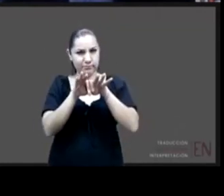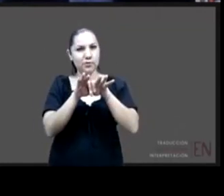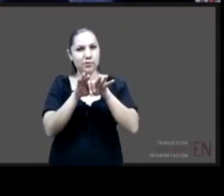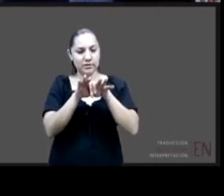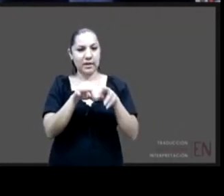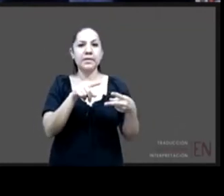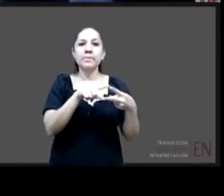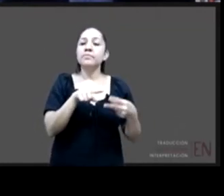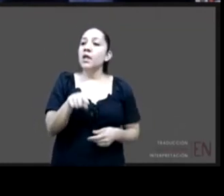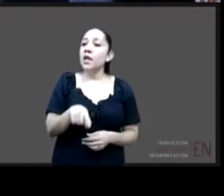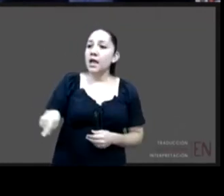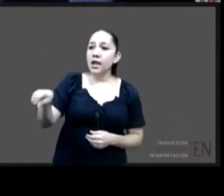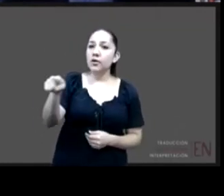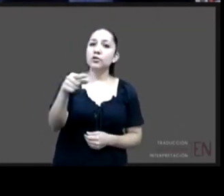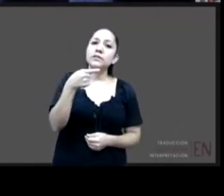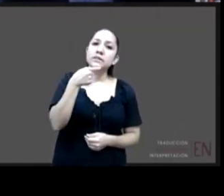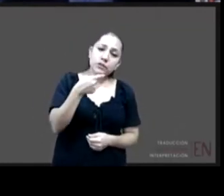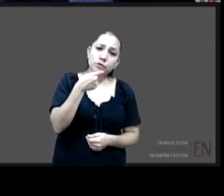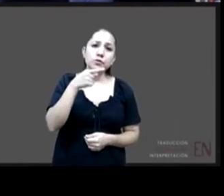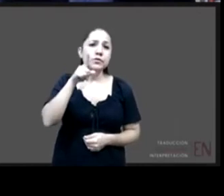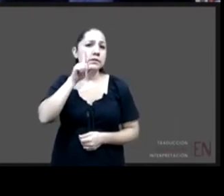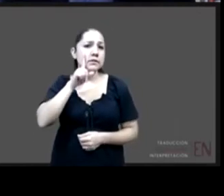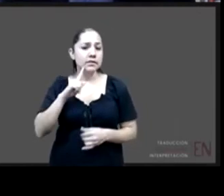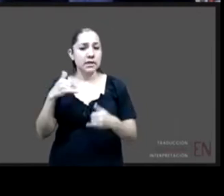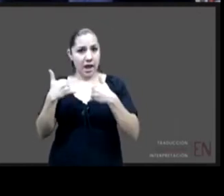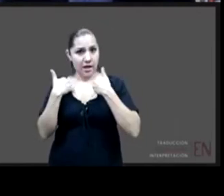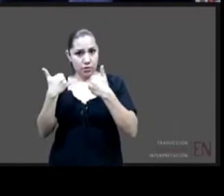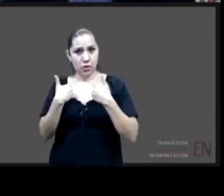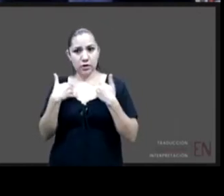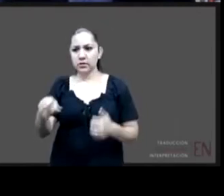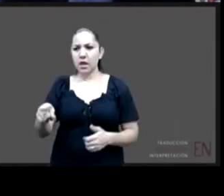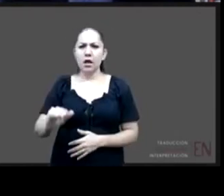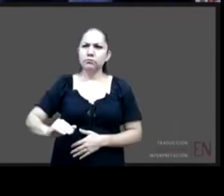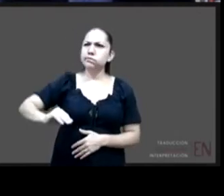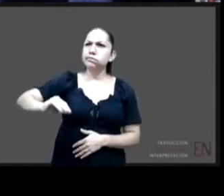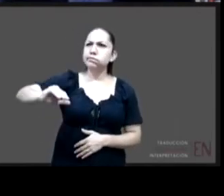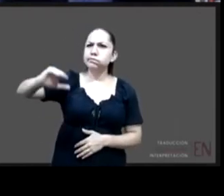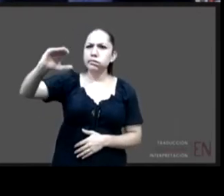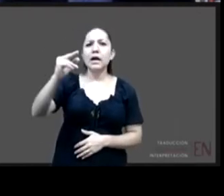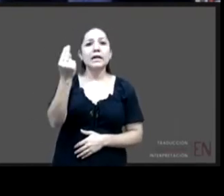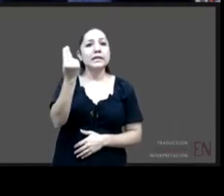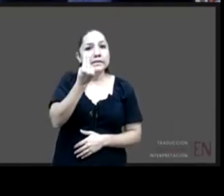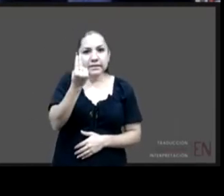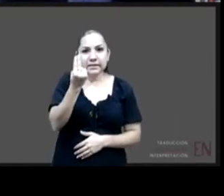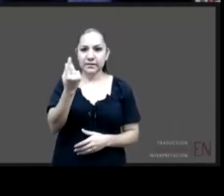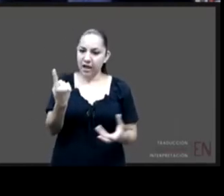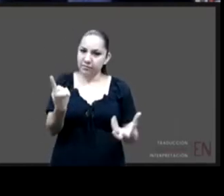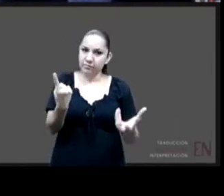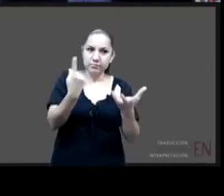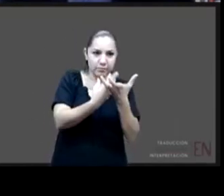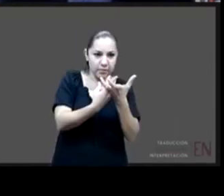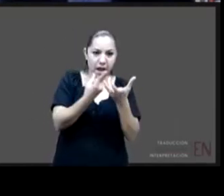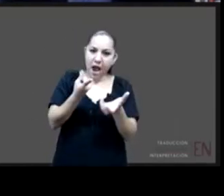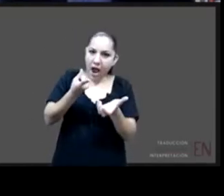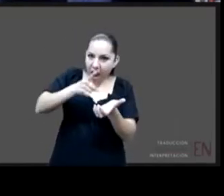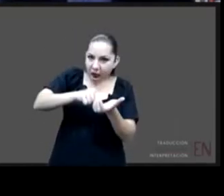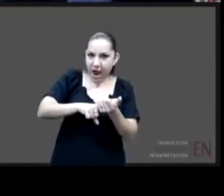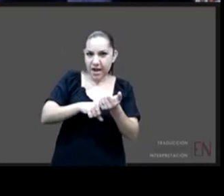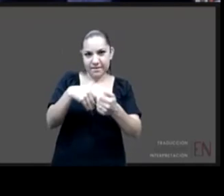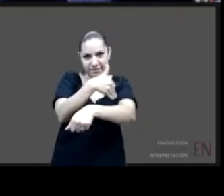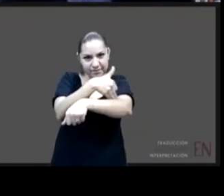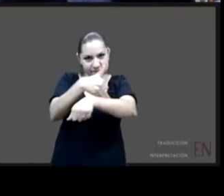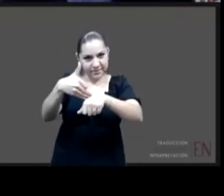deben de crecer dentro del seno de una familia en un contexto en una atmósfera